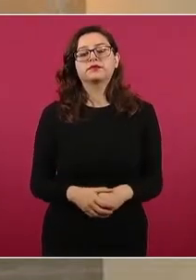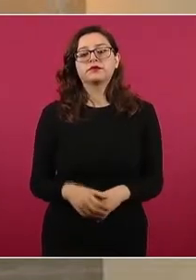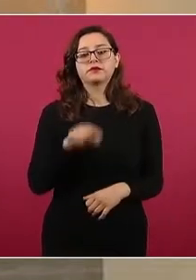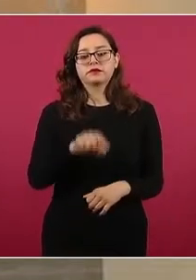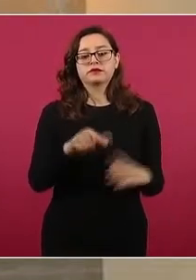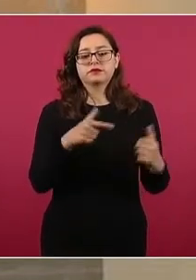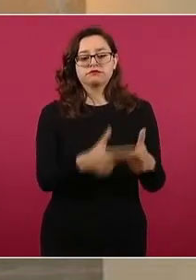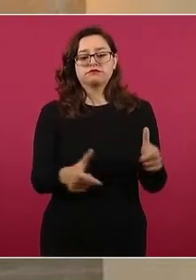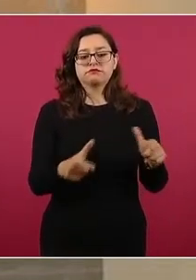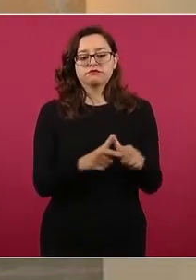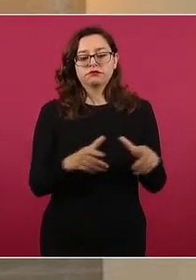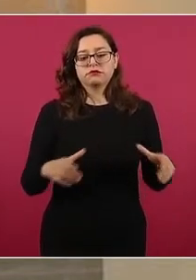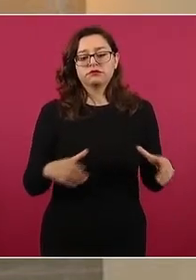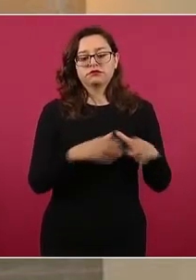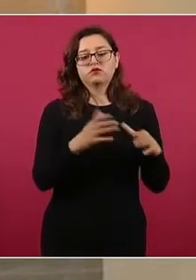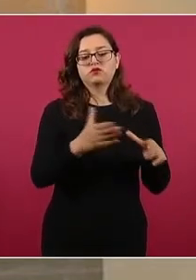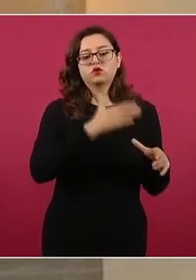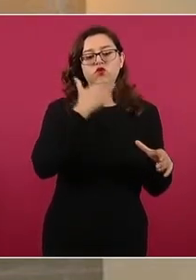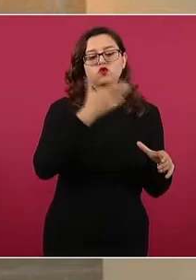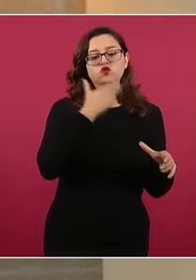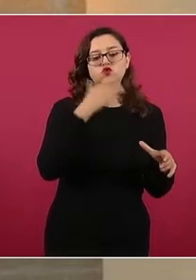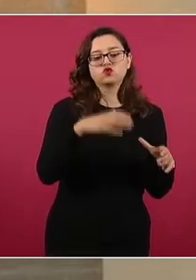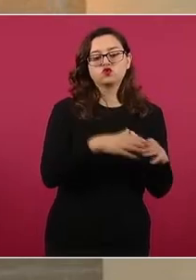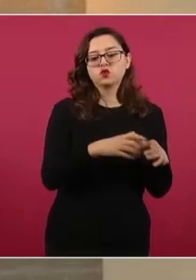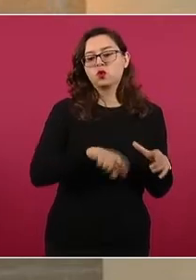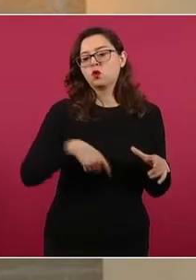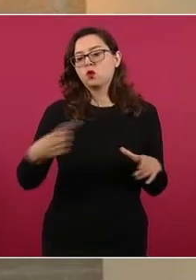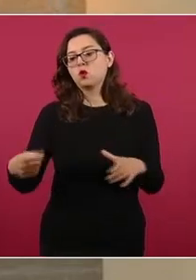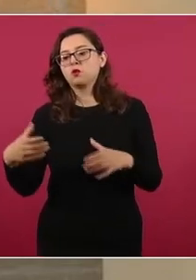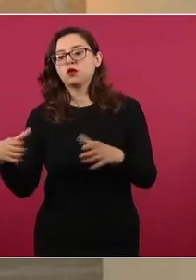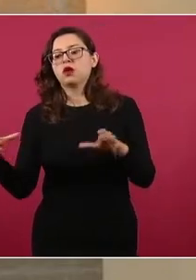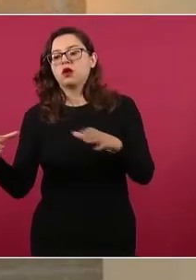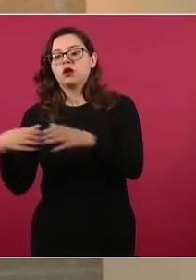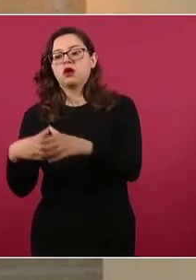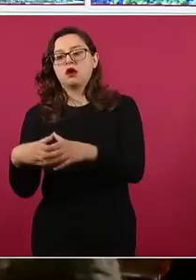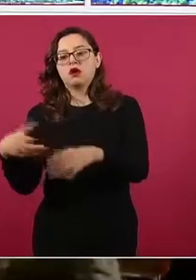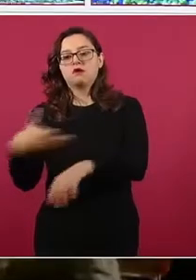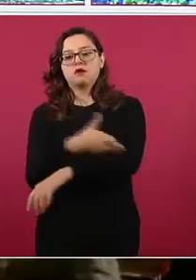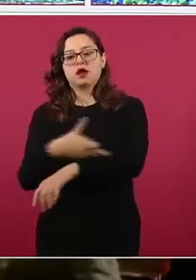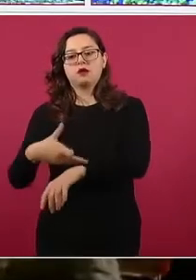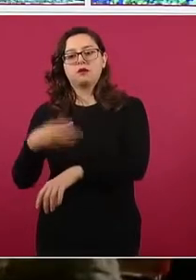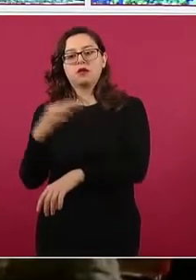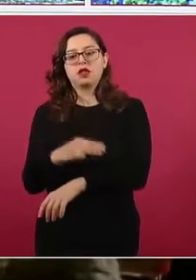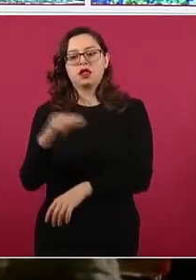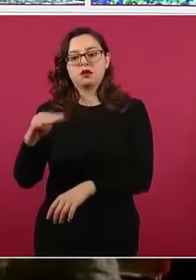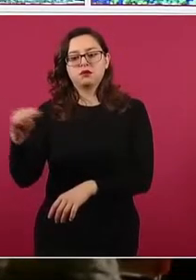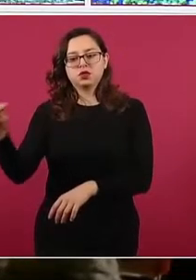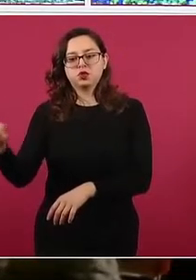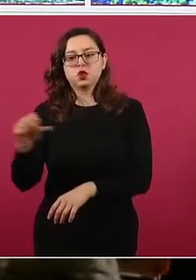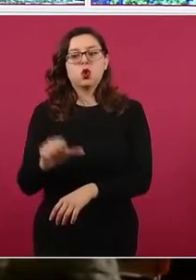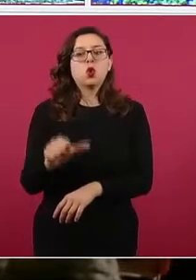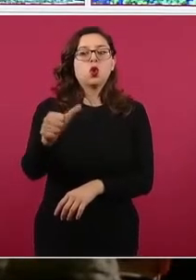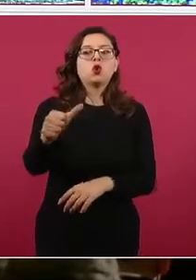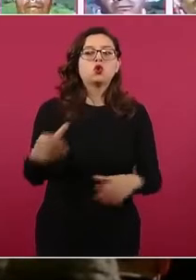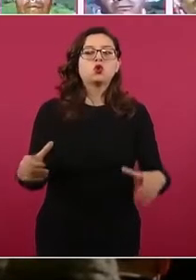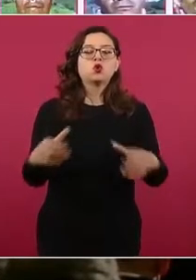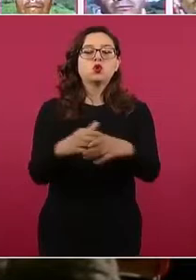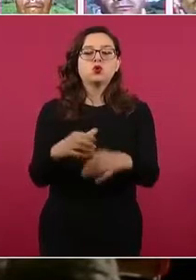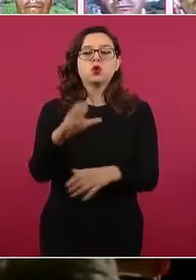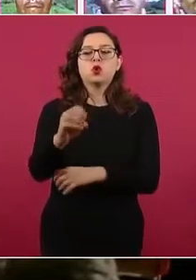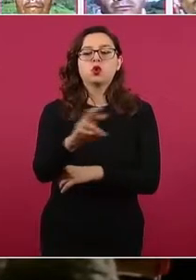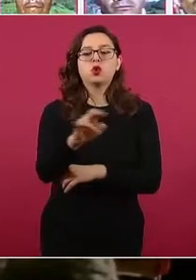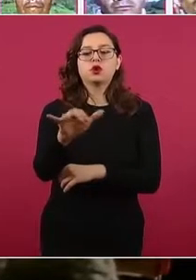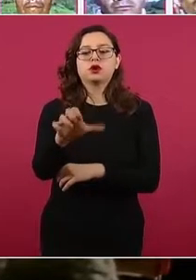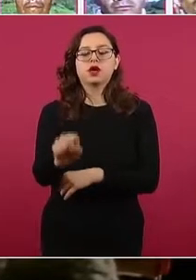el territorio con el grupo de la familia michoacana y otro grupo criminal denominado Los Correa. Siguiente.